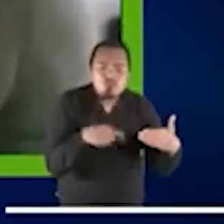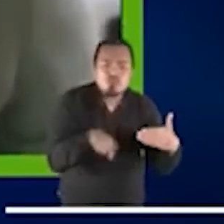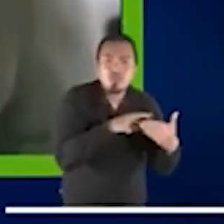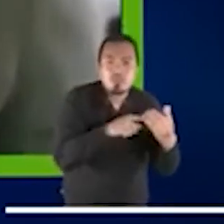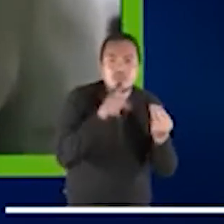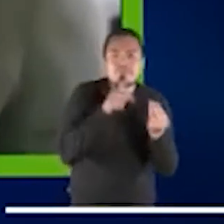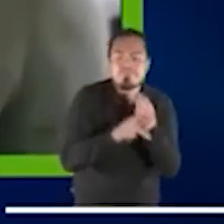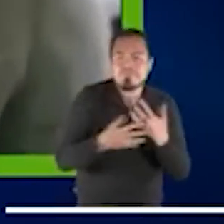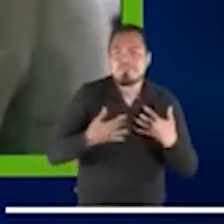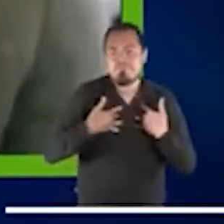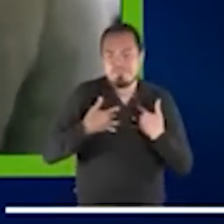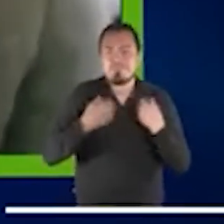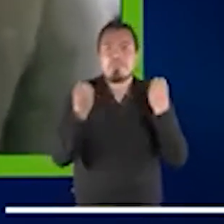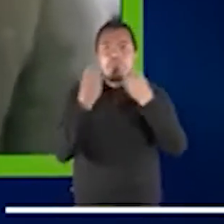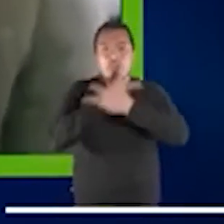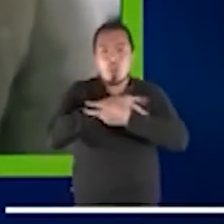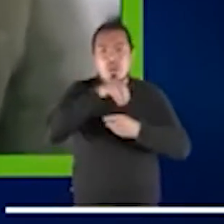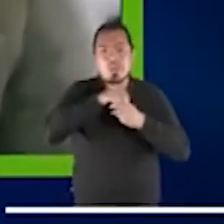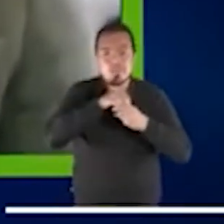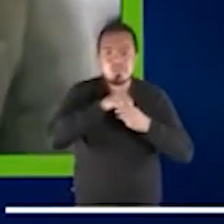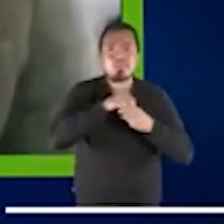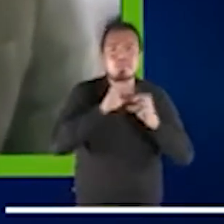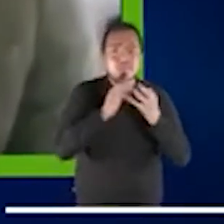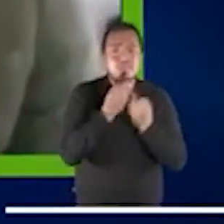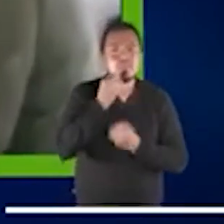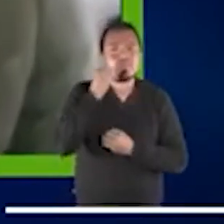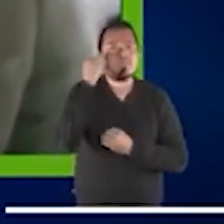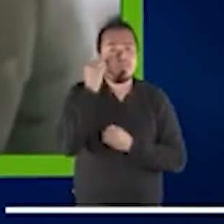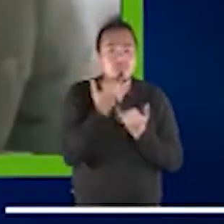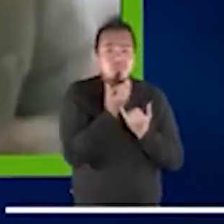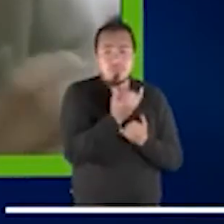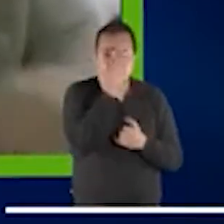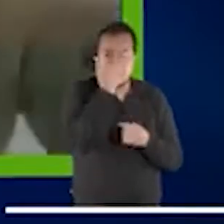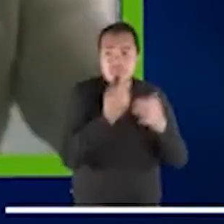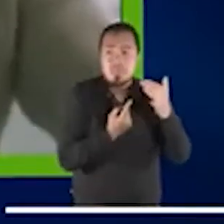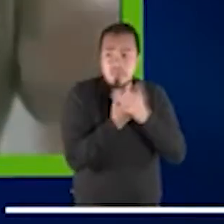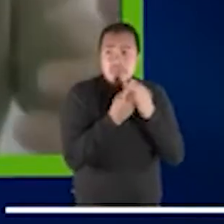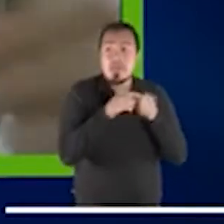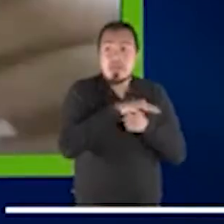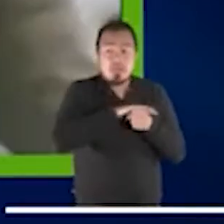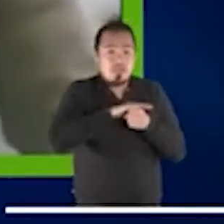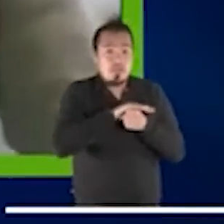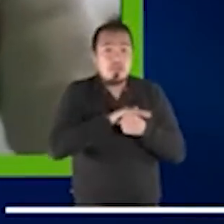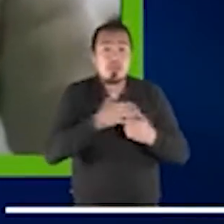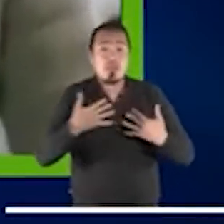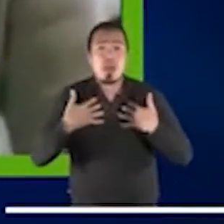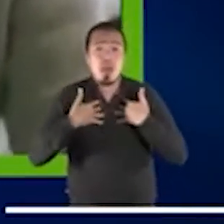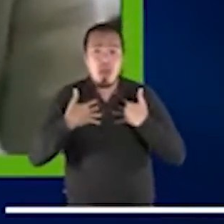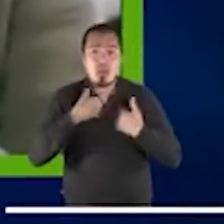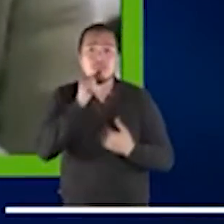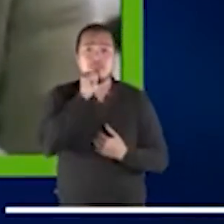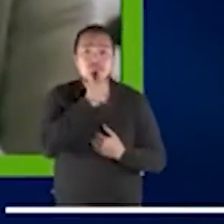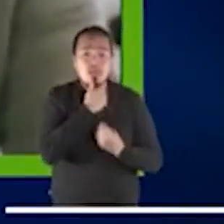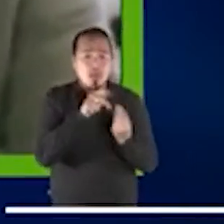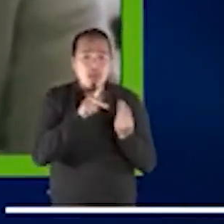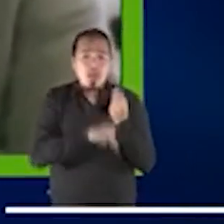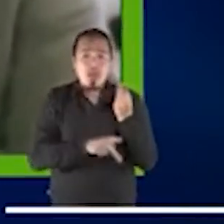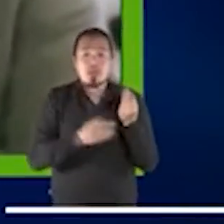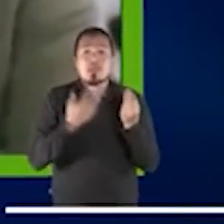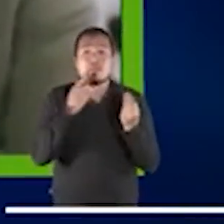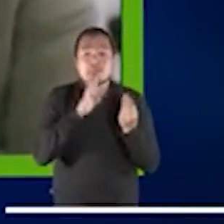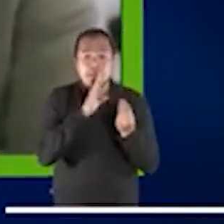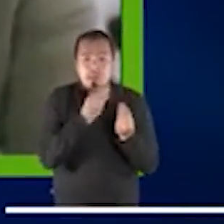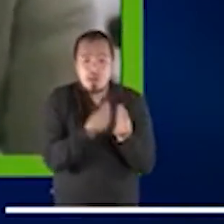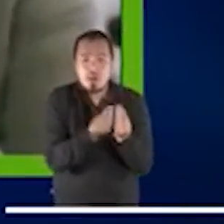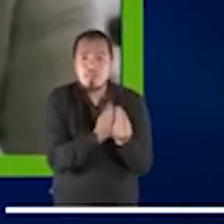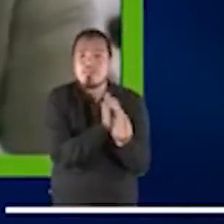de violencia en su propio hogar y vinculado también a su condición de víctimas por ciberacoso, especialmente por sus propios compañeros en el